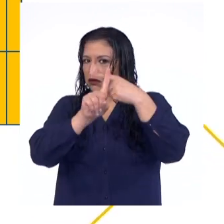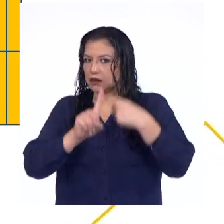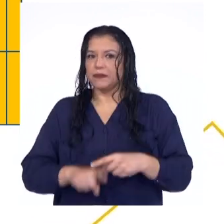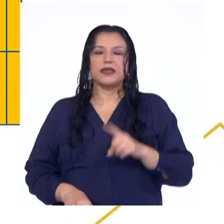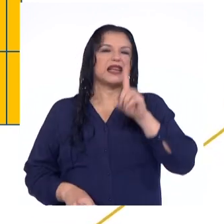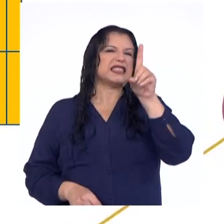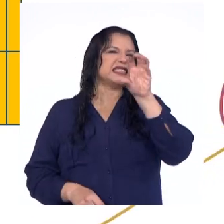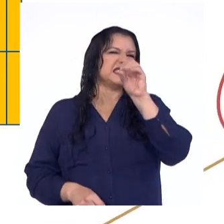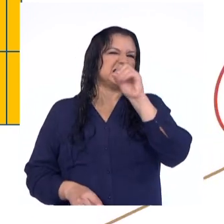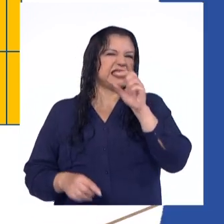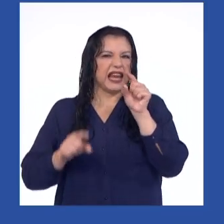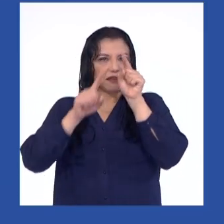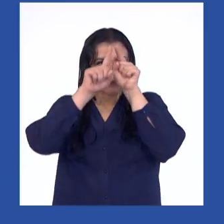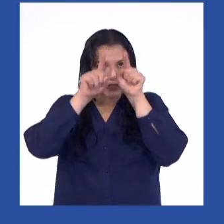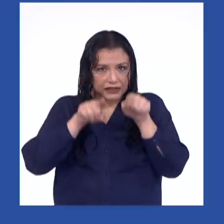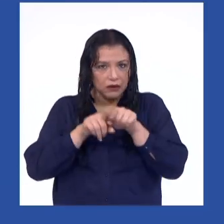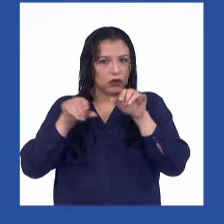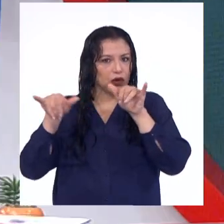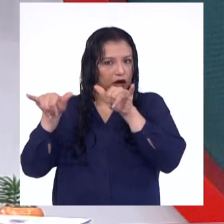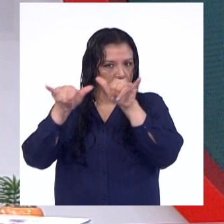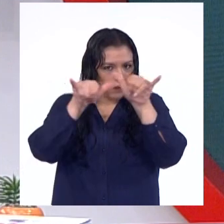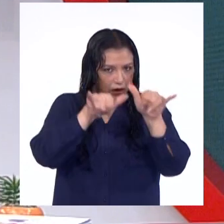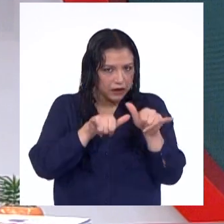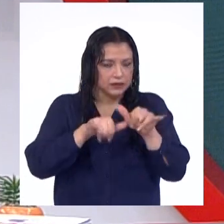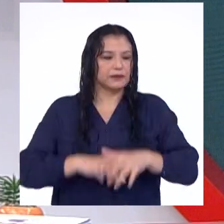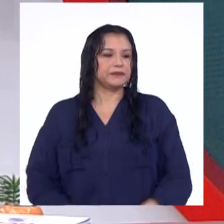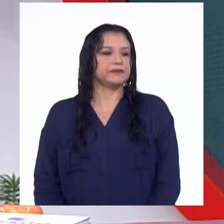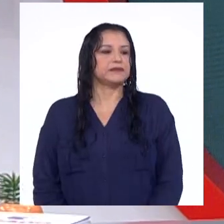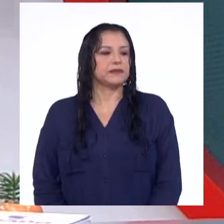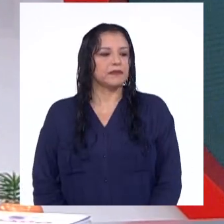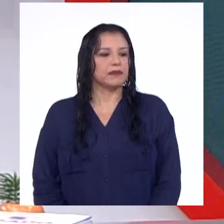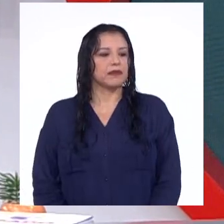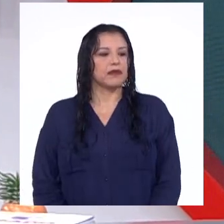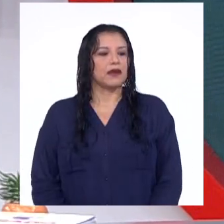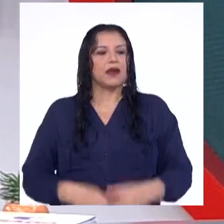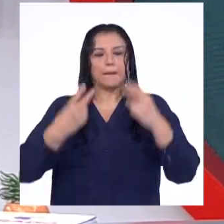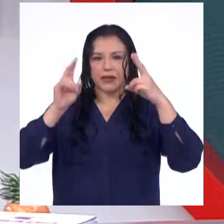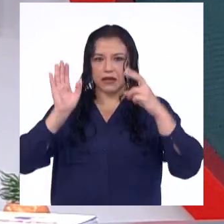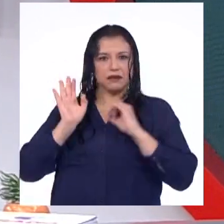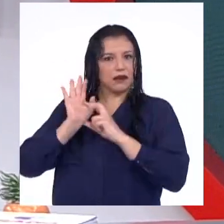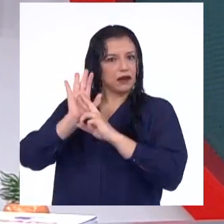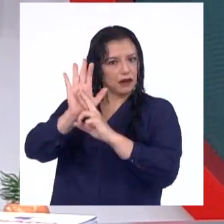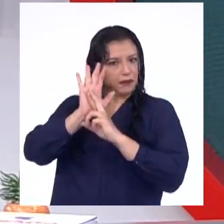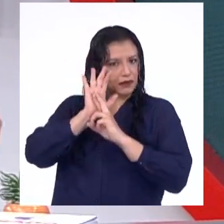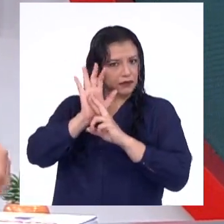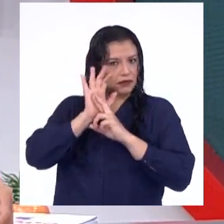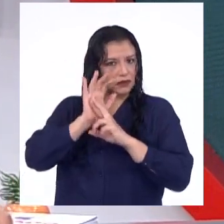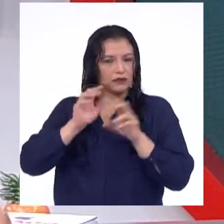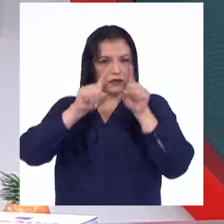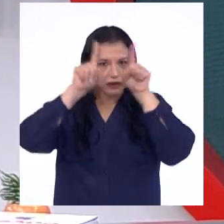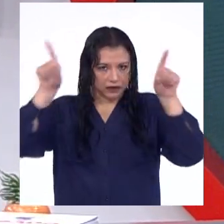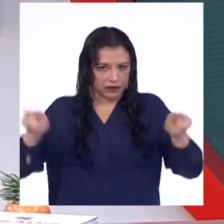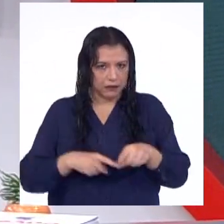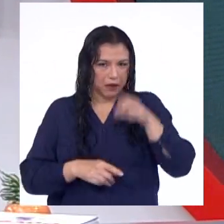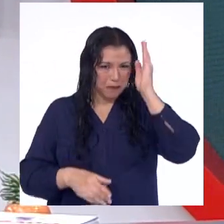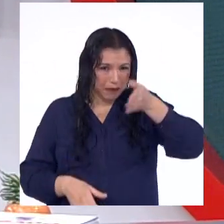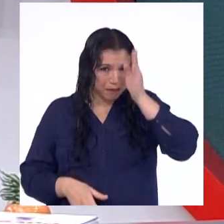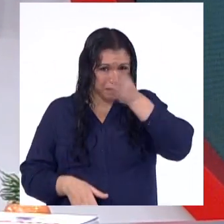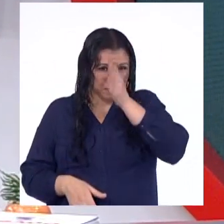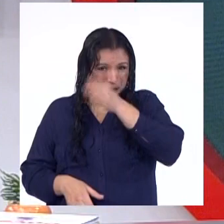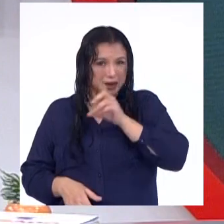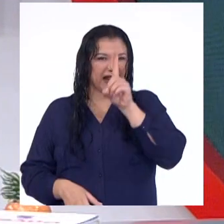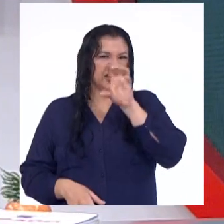rectángulos del mismo tamaño. Chicas y chicos, esto es la representación del rectángulo dividido en 100